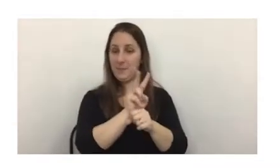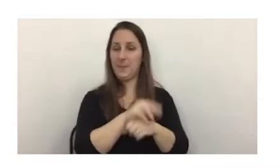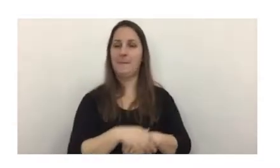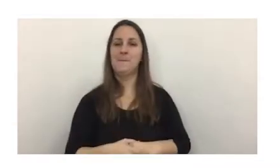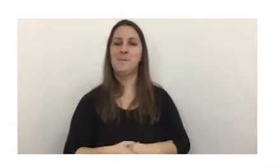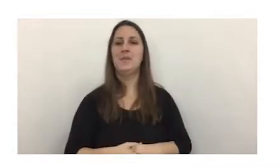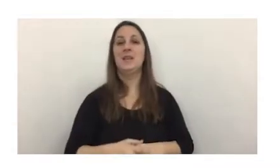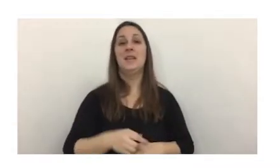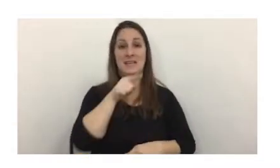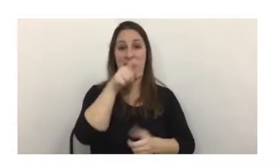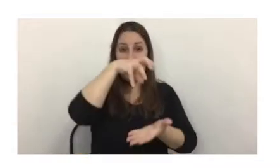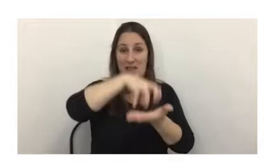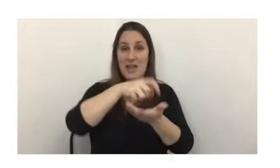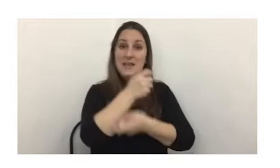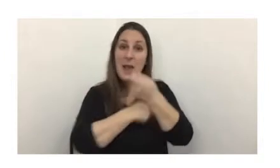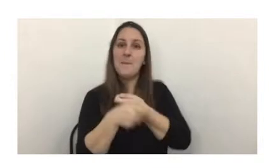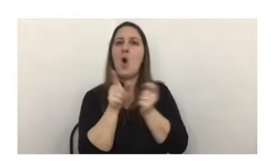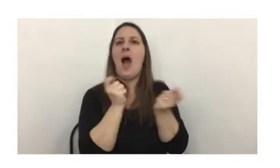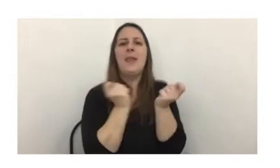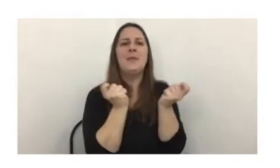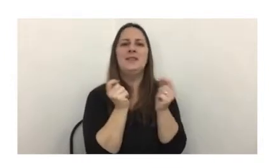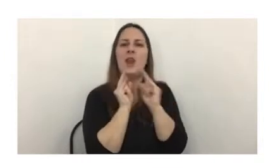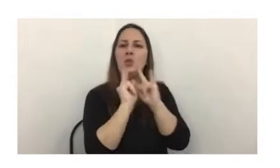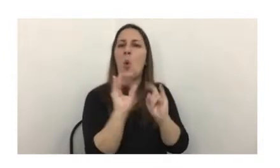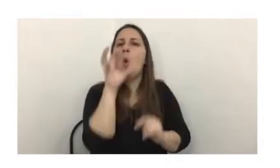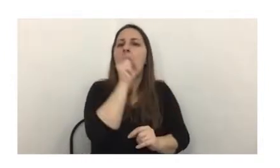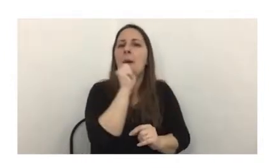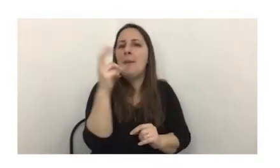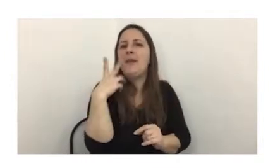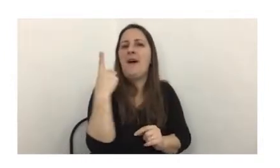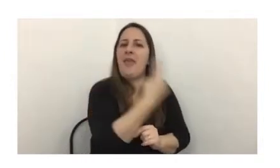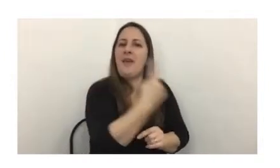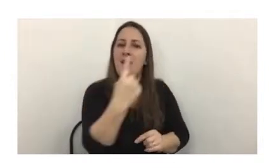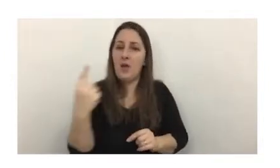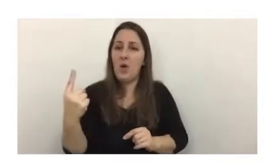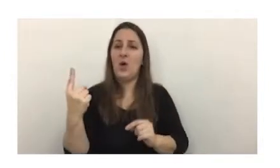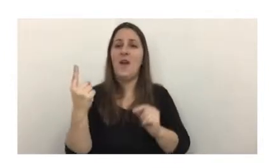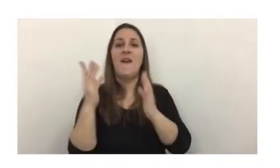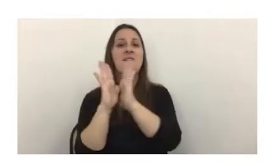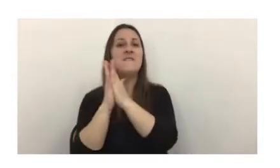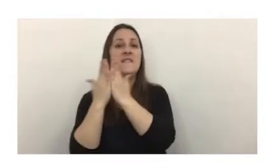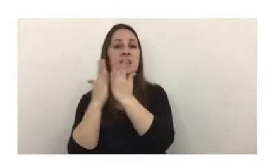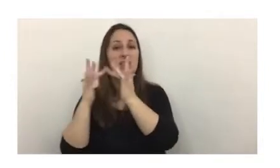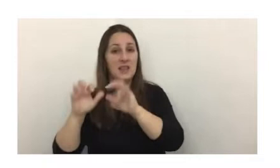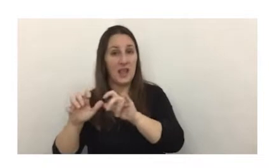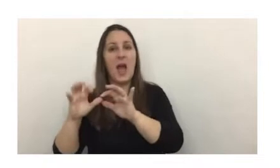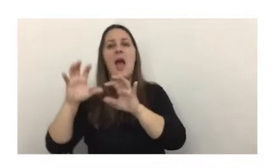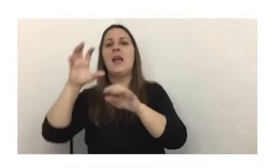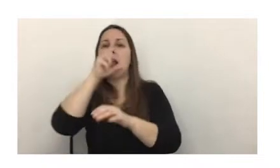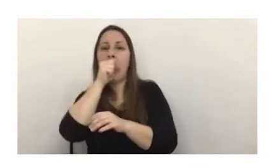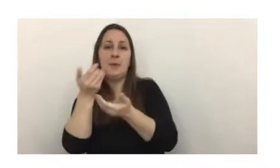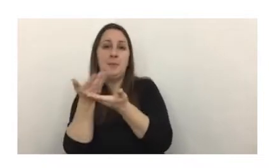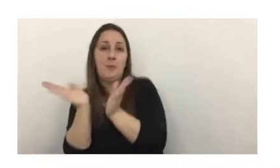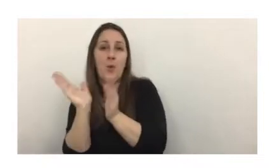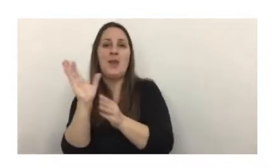exchanges las que administran las claves privadas, ¿sí? Las billeteras de criptomonedas poseen claves públicas y